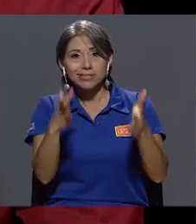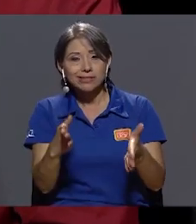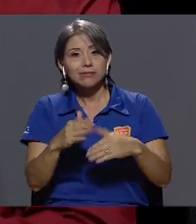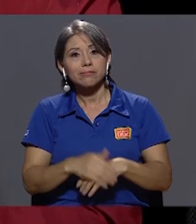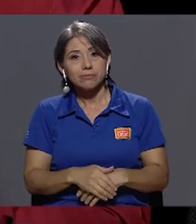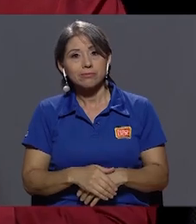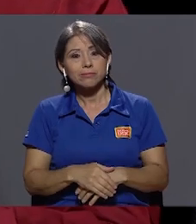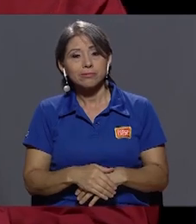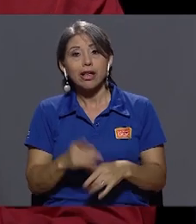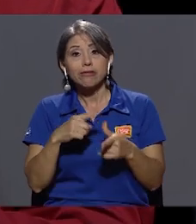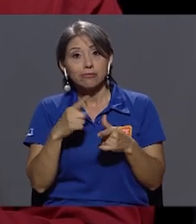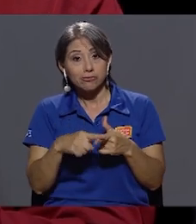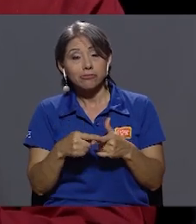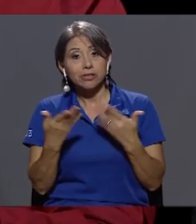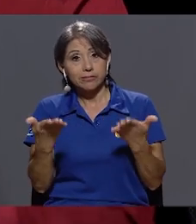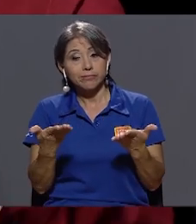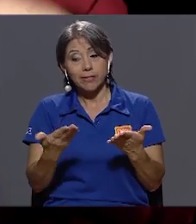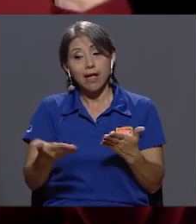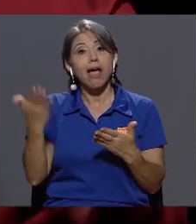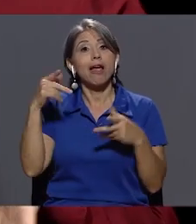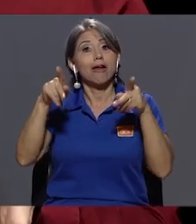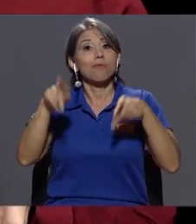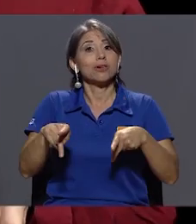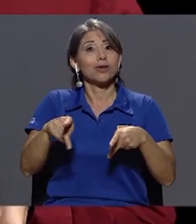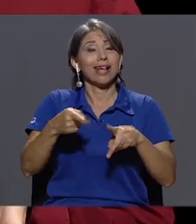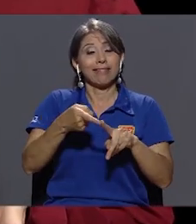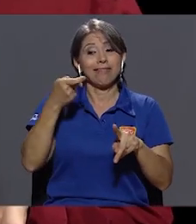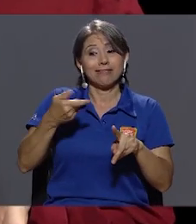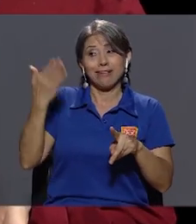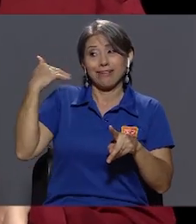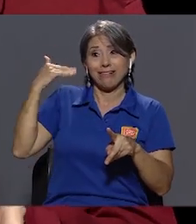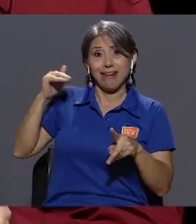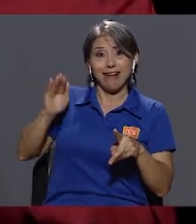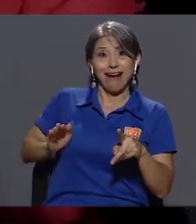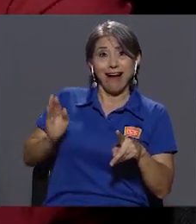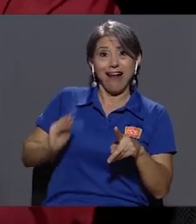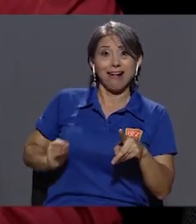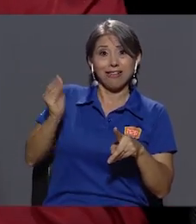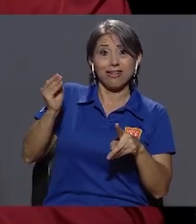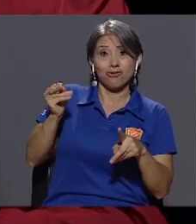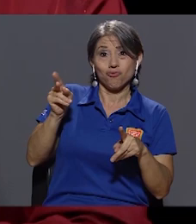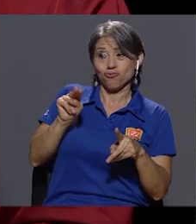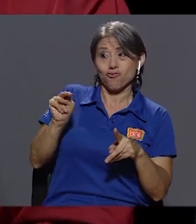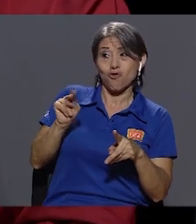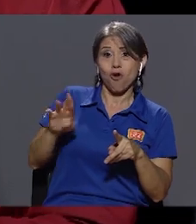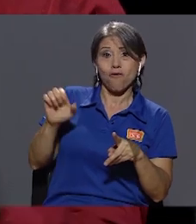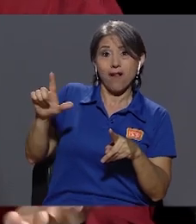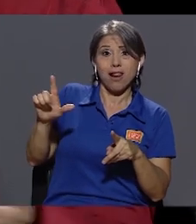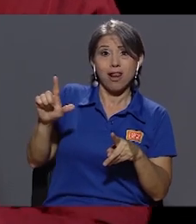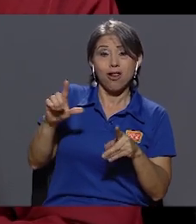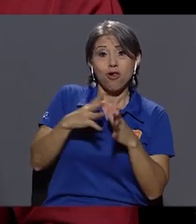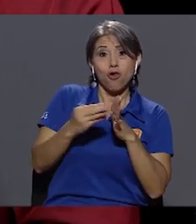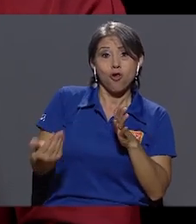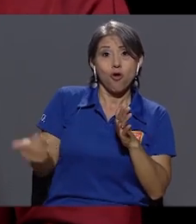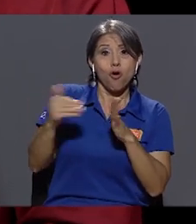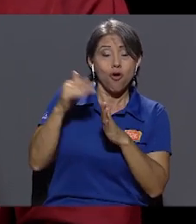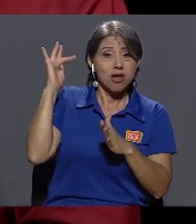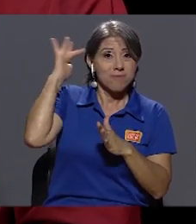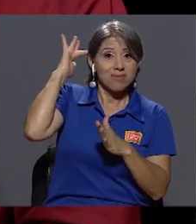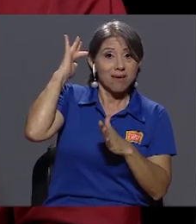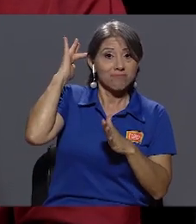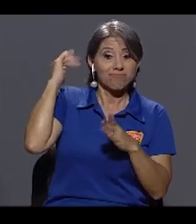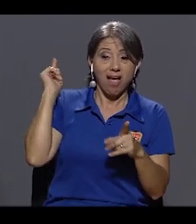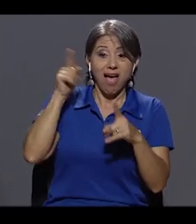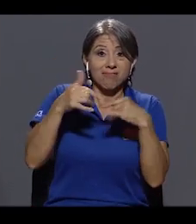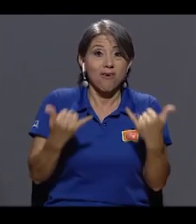Entonces, es un personaje que desde que estaba carajillo normal lo imita, y hasta la fecha también, y que la gente lo recuerda, carajo.